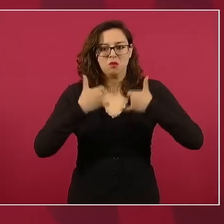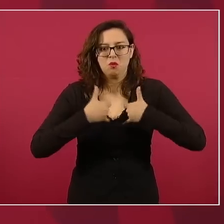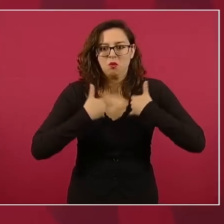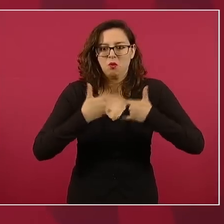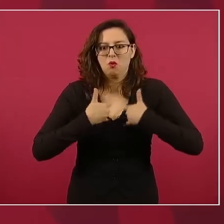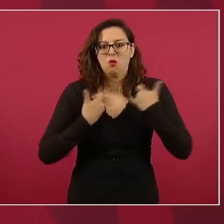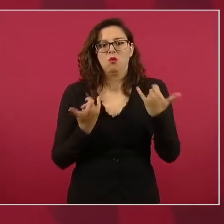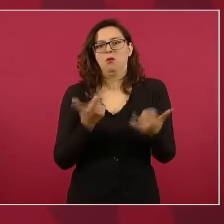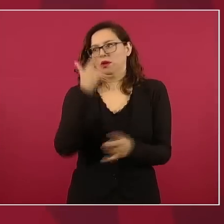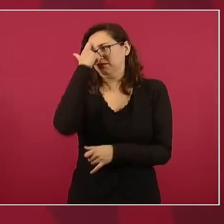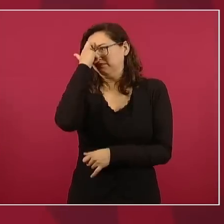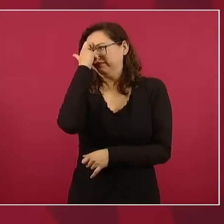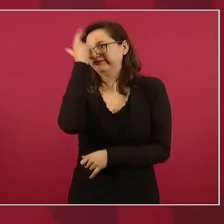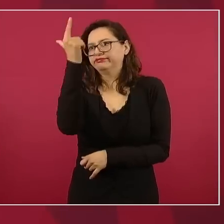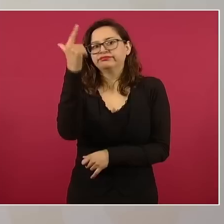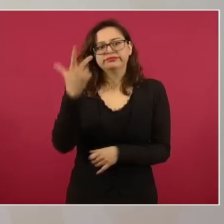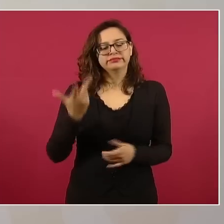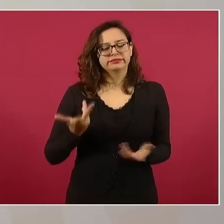creativa,